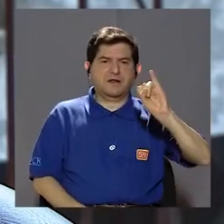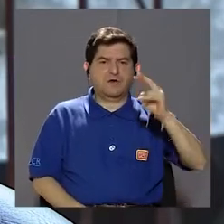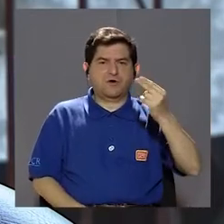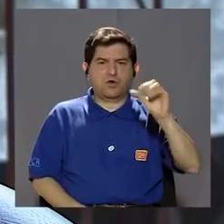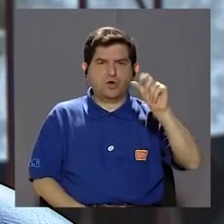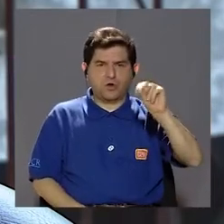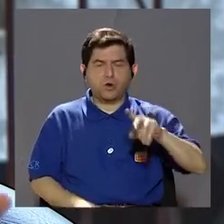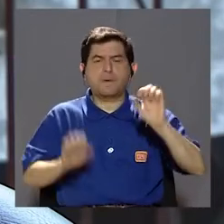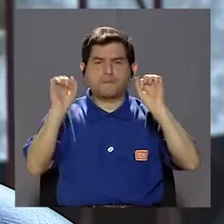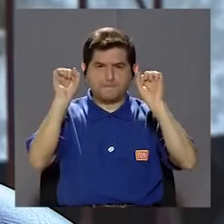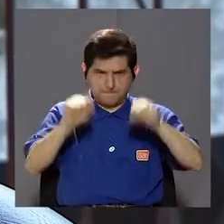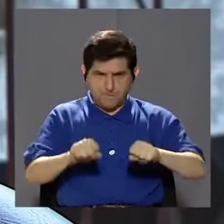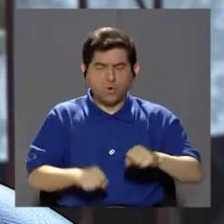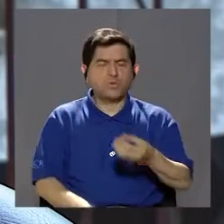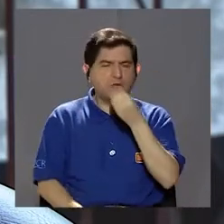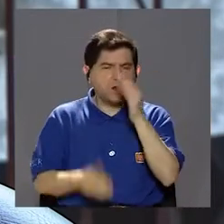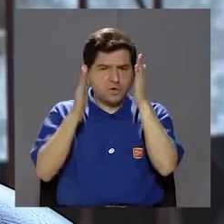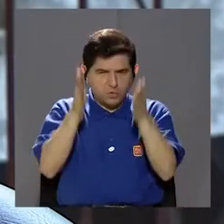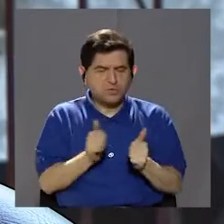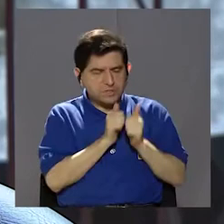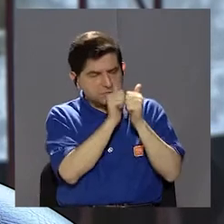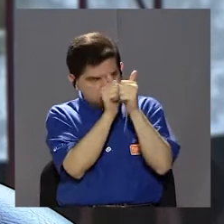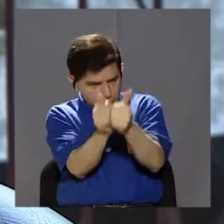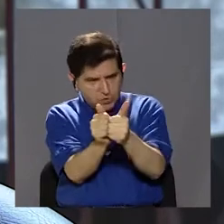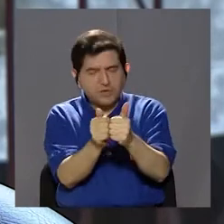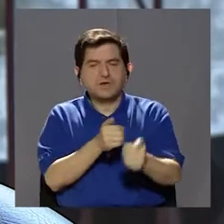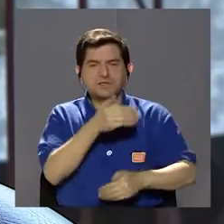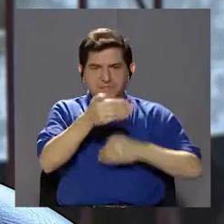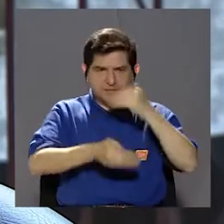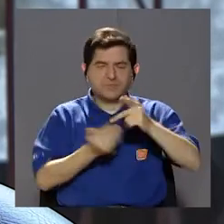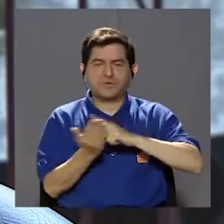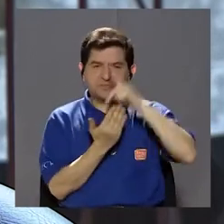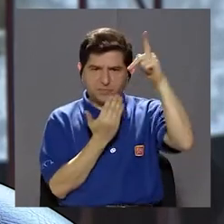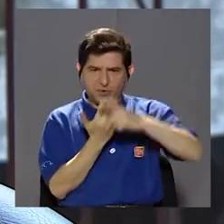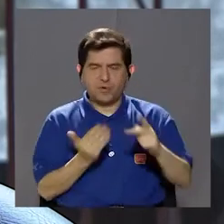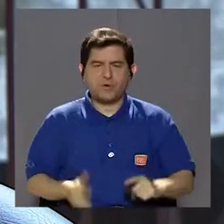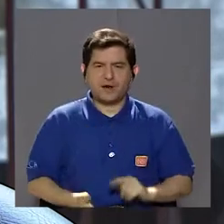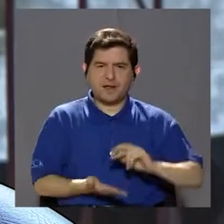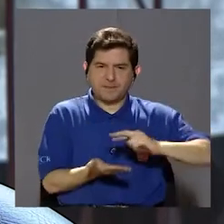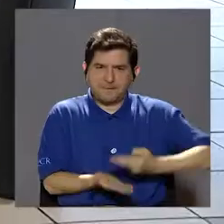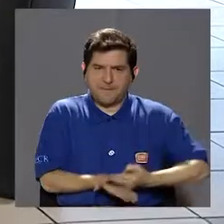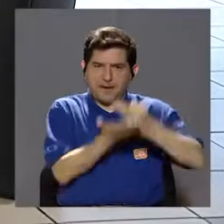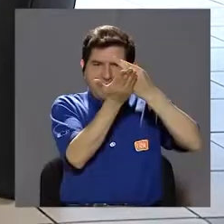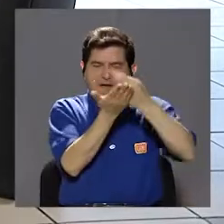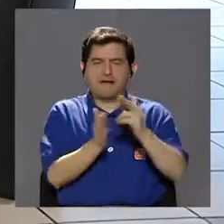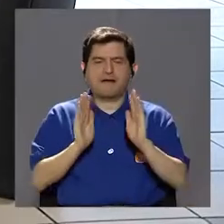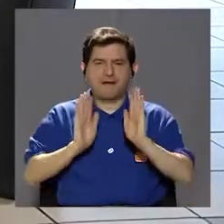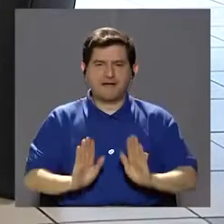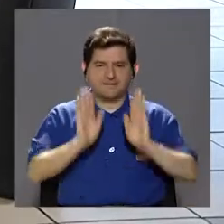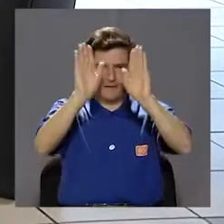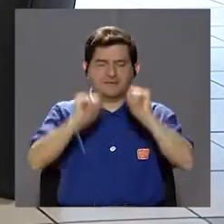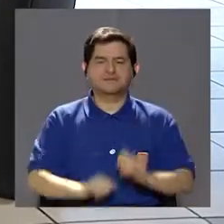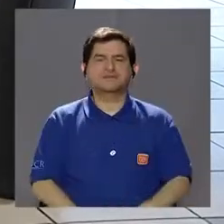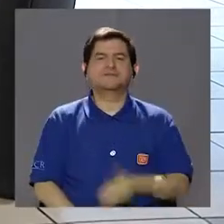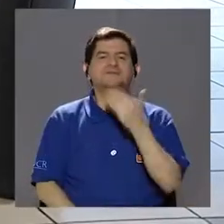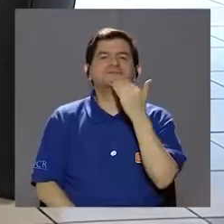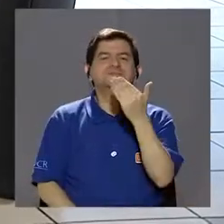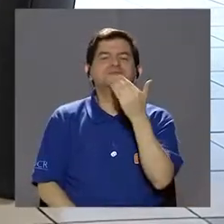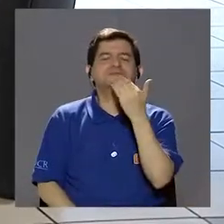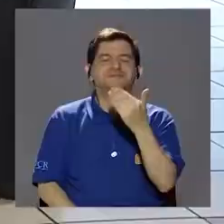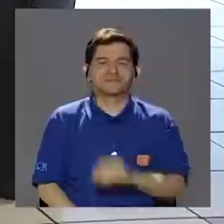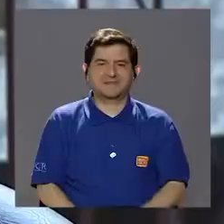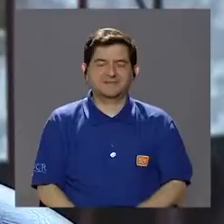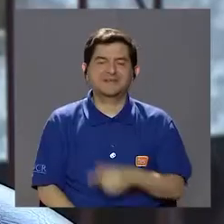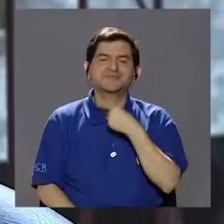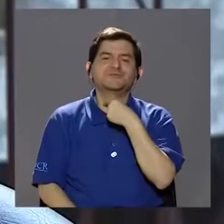fortalecerlo, pero sí, claro, con un nutricionista que acompañe el programa de rehabilitación, excelente. Bueno, agradecerte,